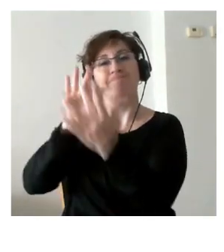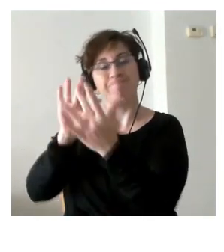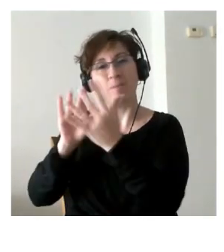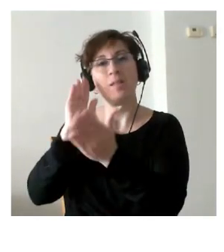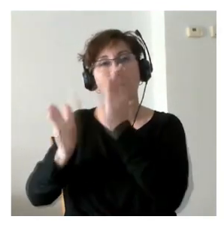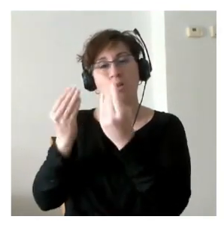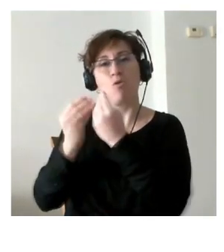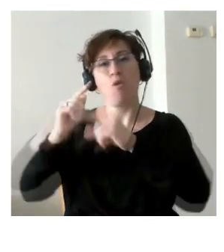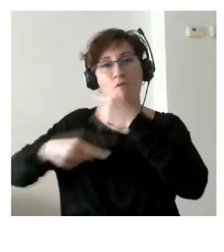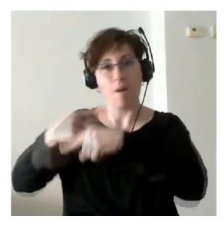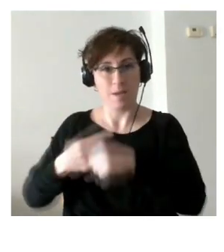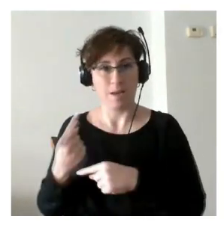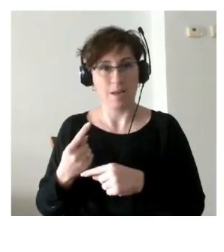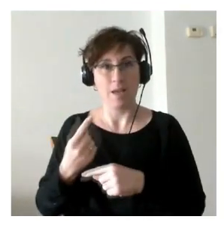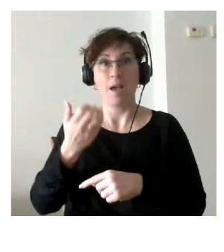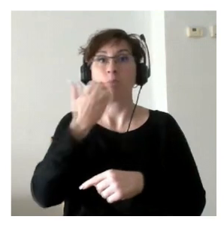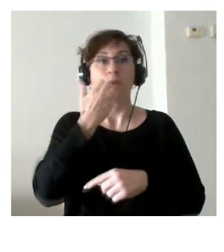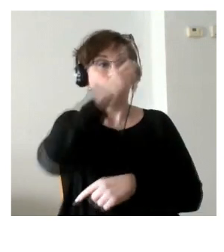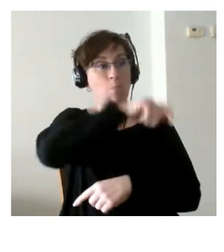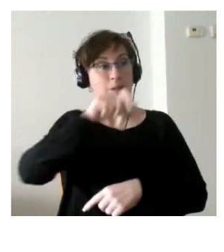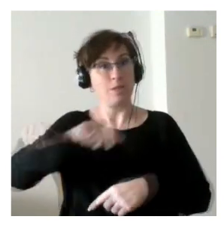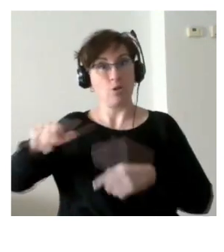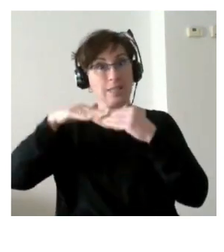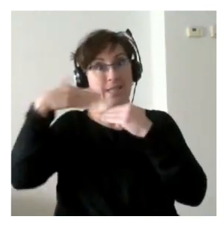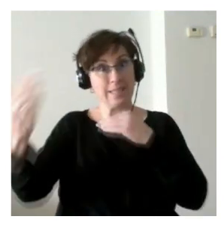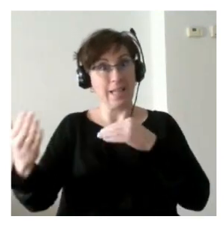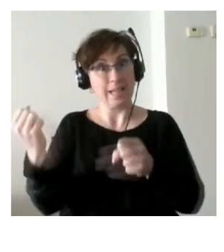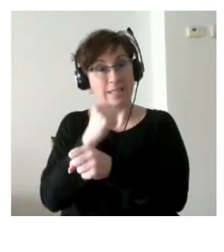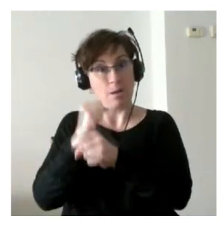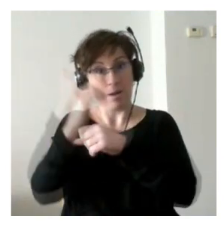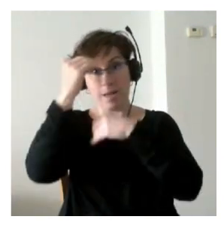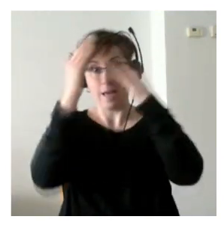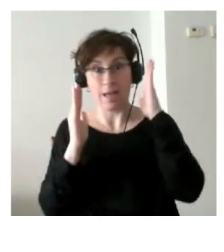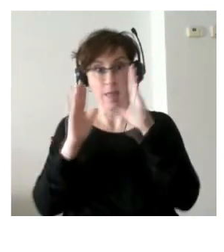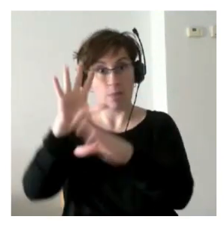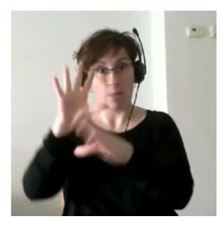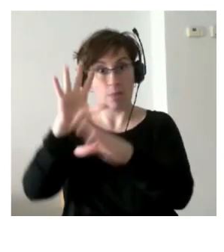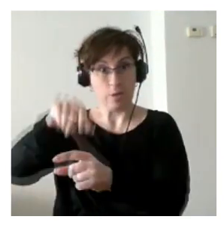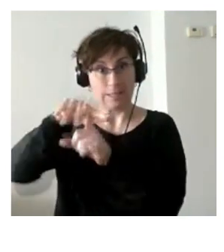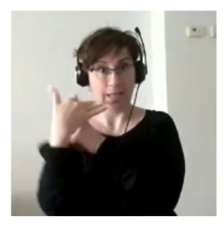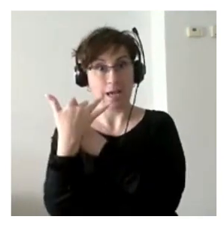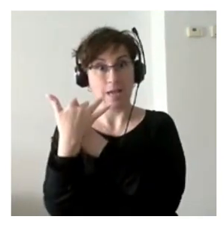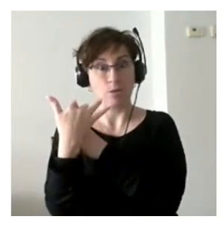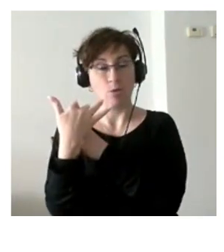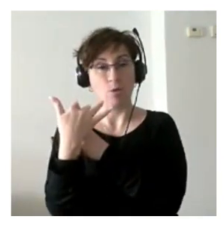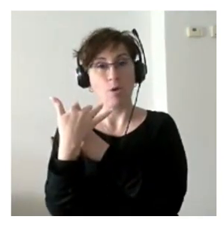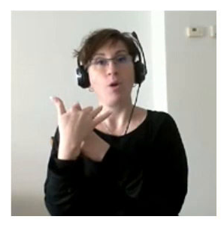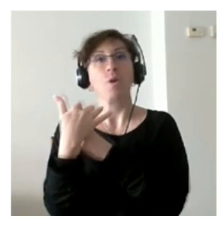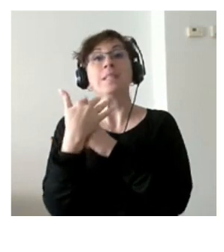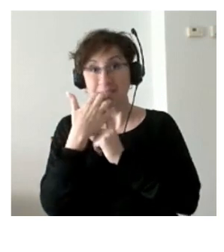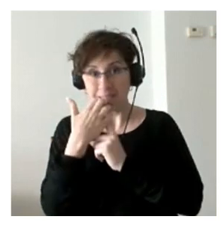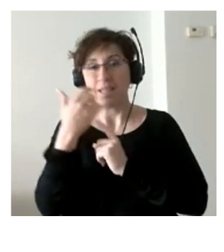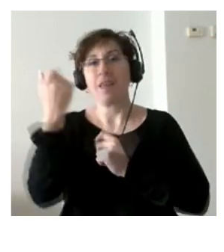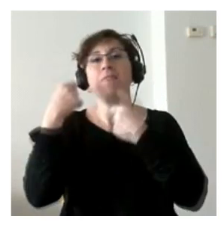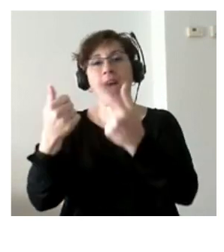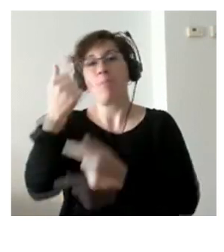personas externas trabajando en el caso personas externas a la institución pues facilita poder llegar a esas familias